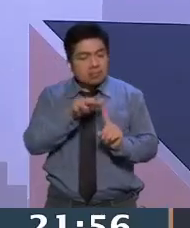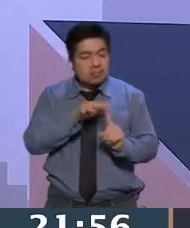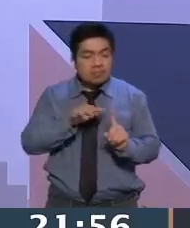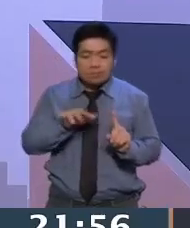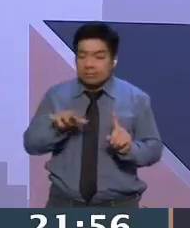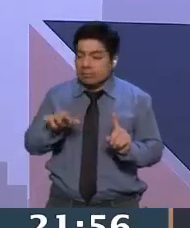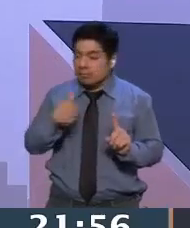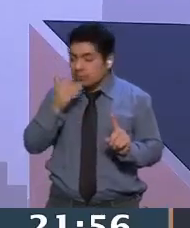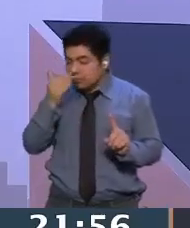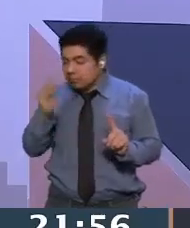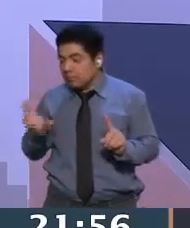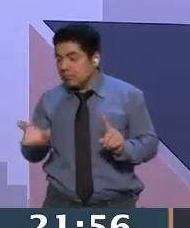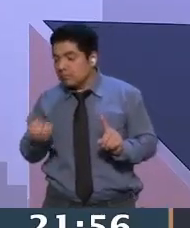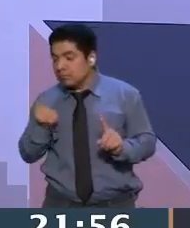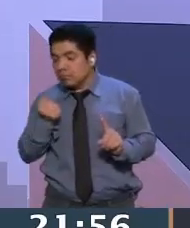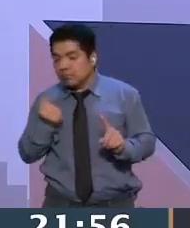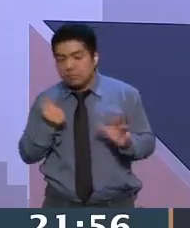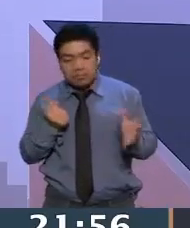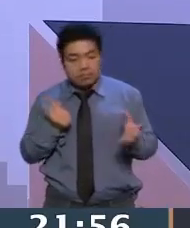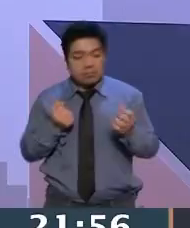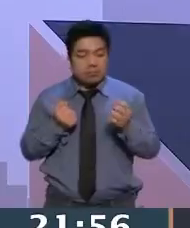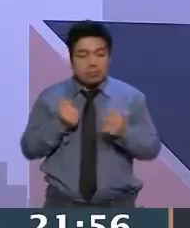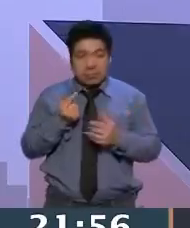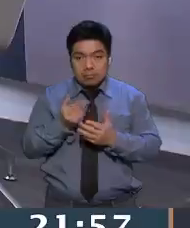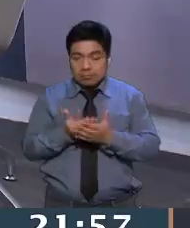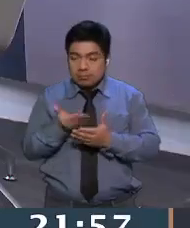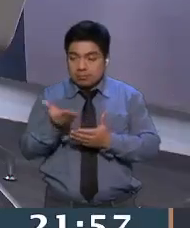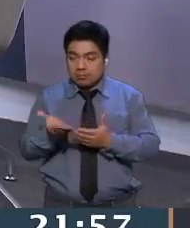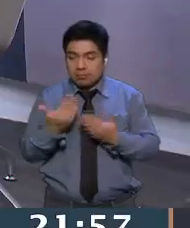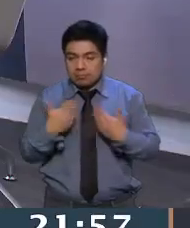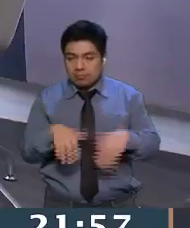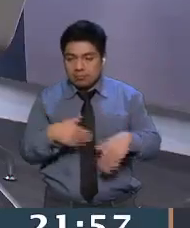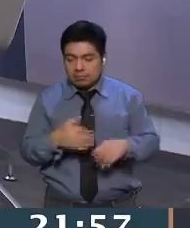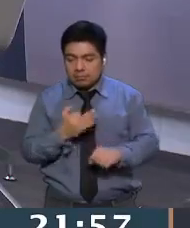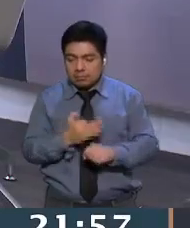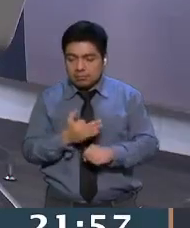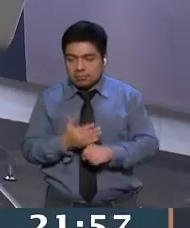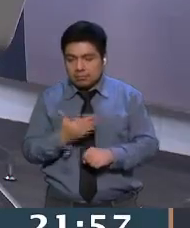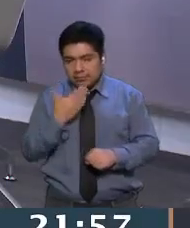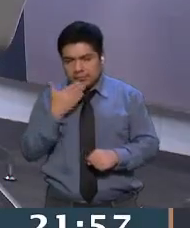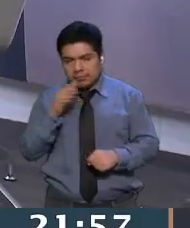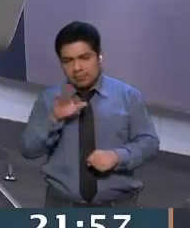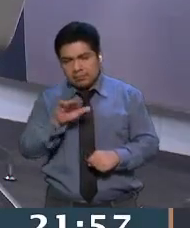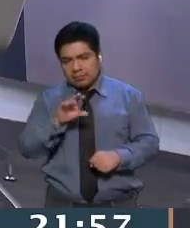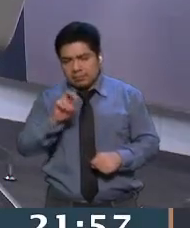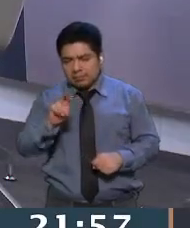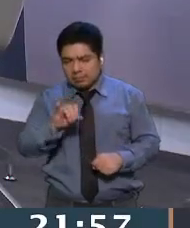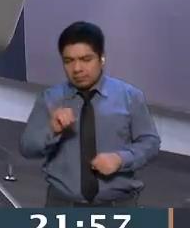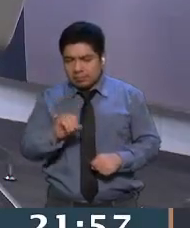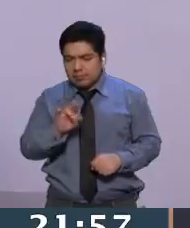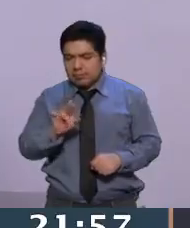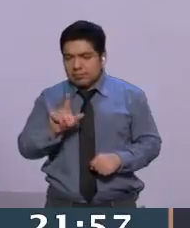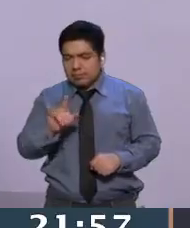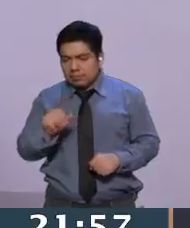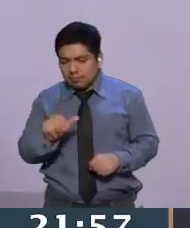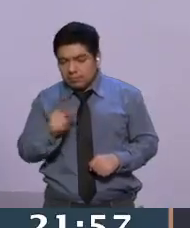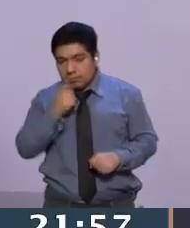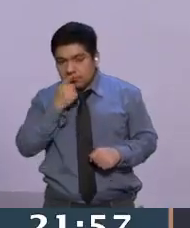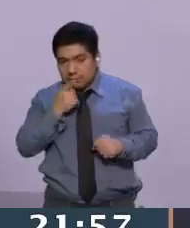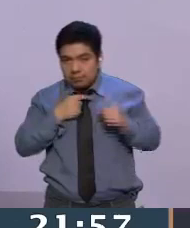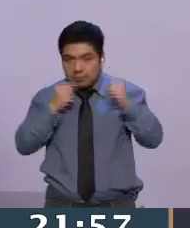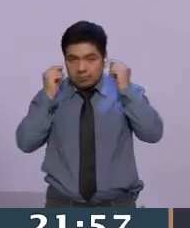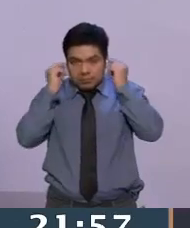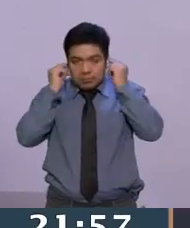flores, ¿no?, de alrededor. Y acabaron haciendo esta propuesta que es muy exitosa hoy. Oye, Julia, y tengo duda, porque ahorita, por ejemplo, tú decías de